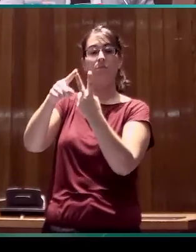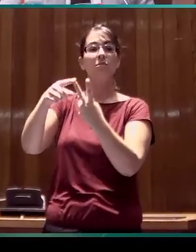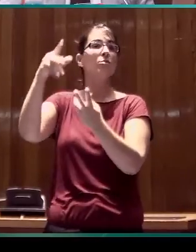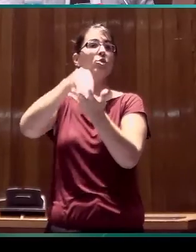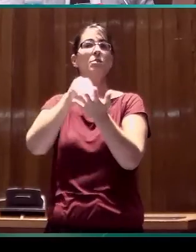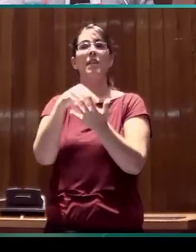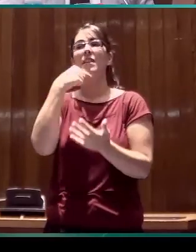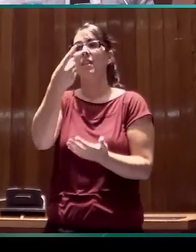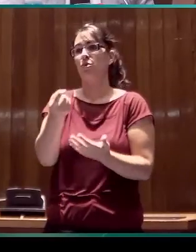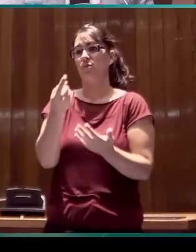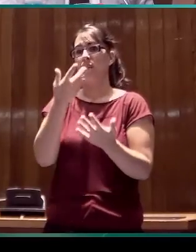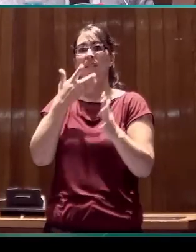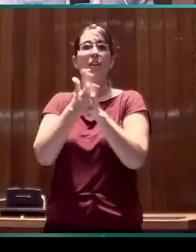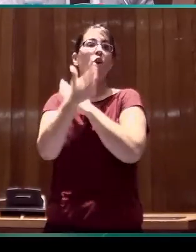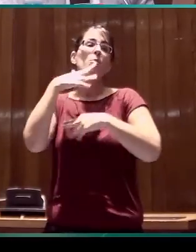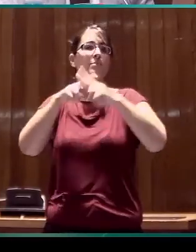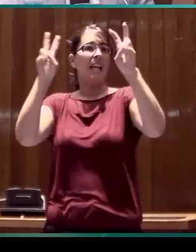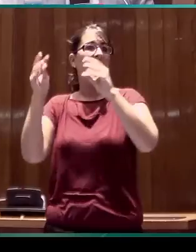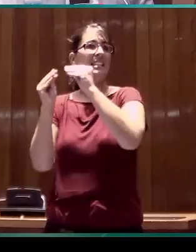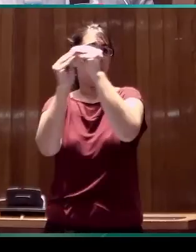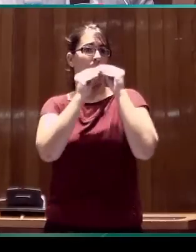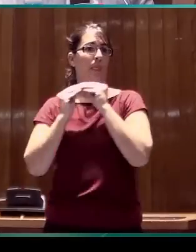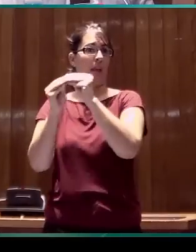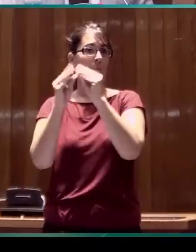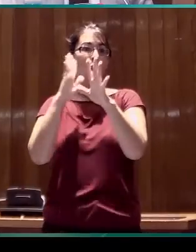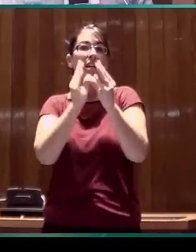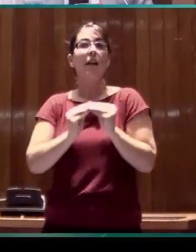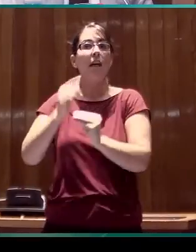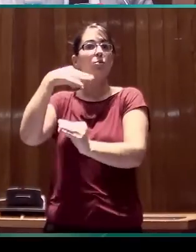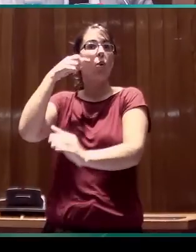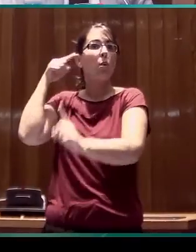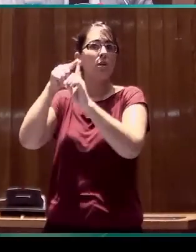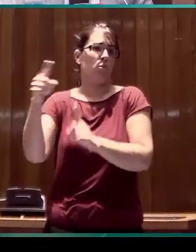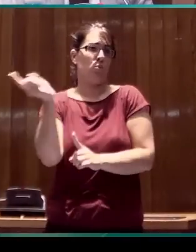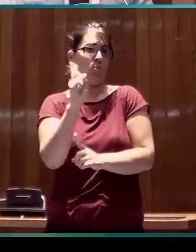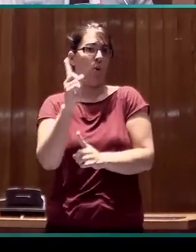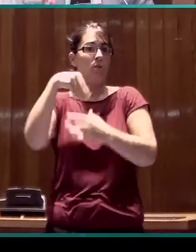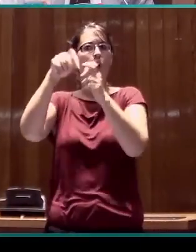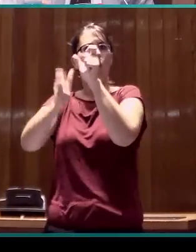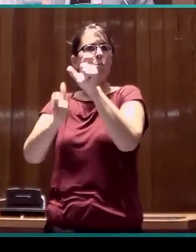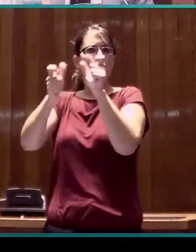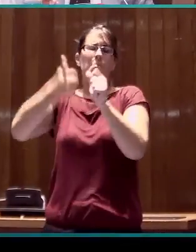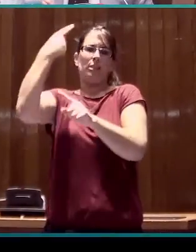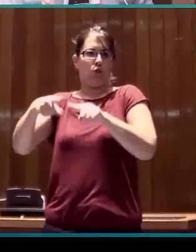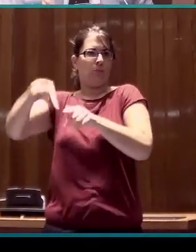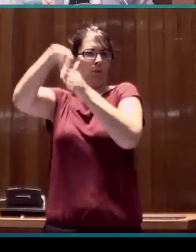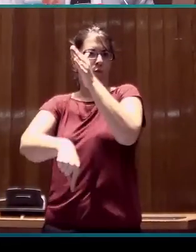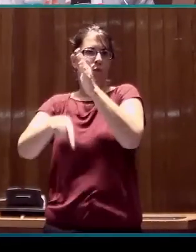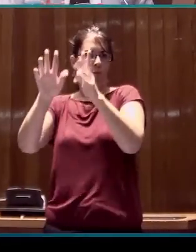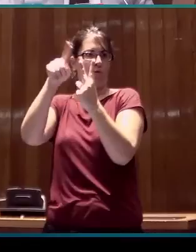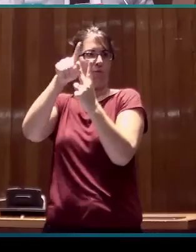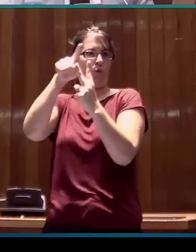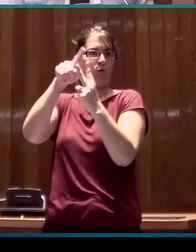en la definición de un estándar, aunque eso no sea el único objetivo de intervenir en el corpus. Una nota